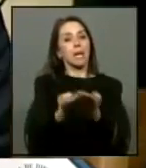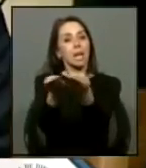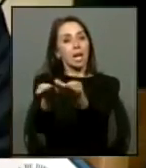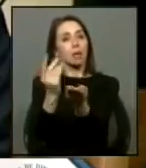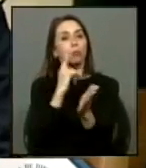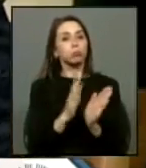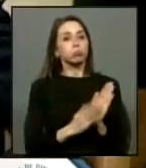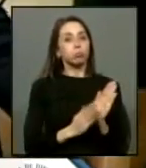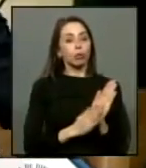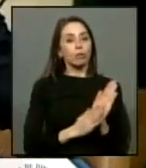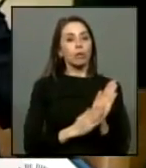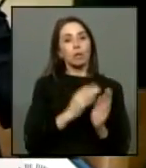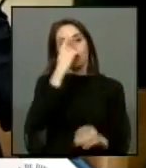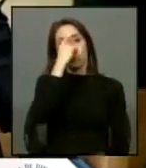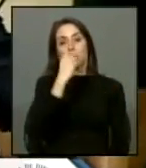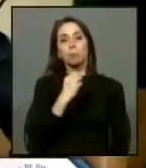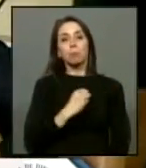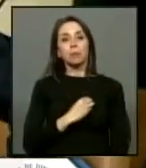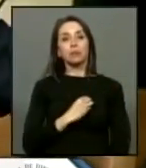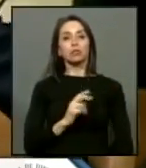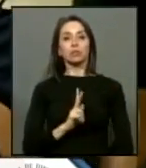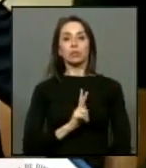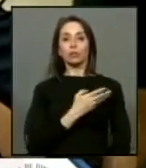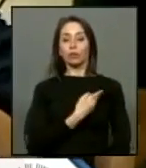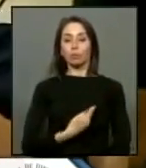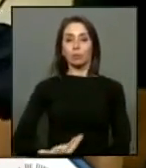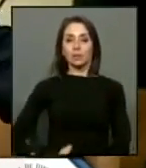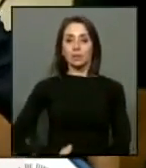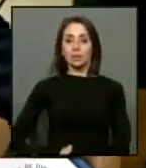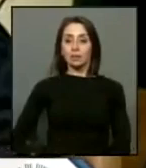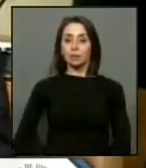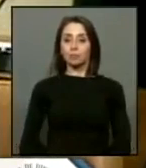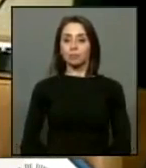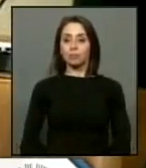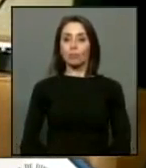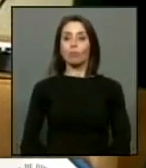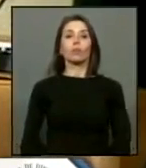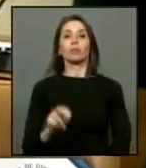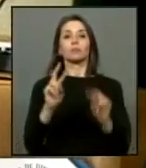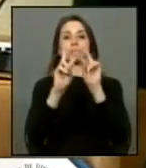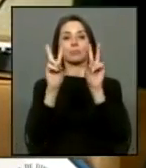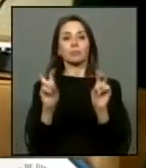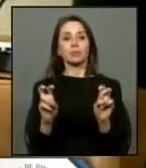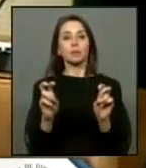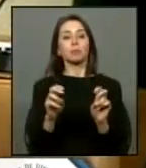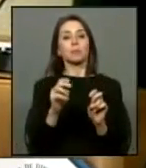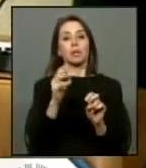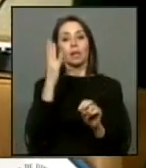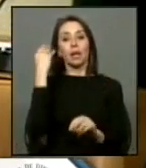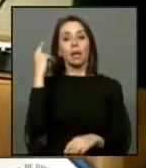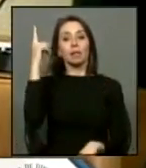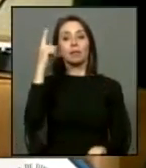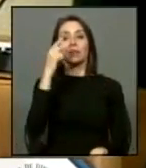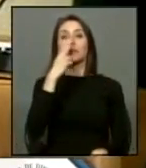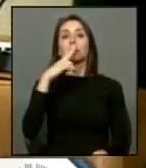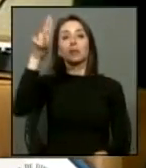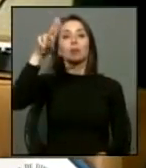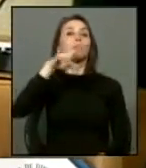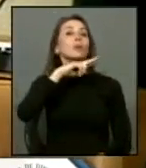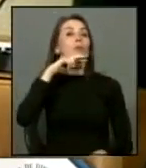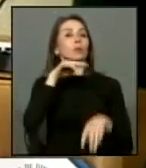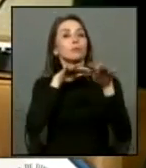pero es penoso señor presidente que un tema como esto después del holocausto después